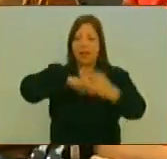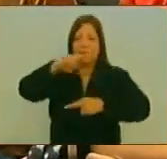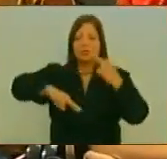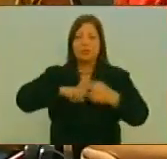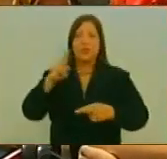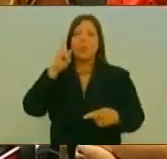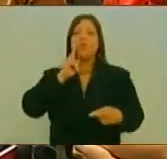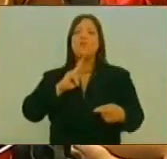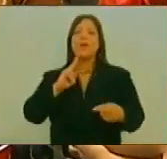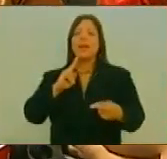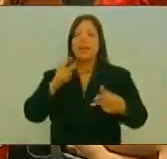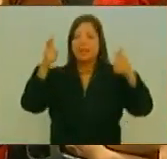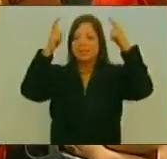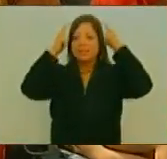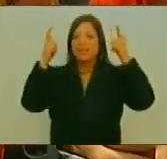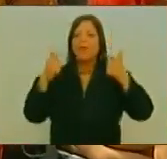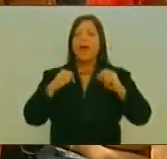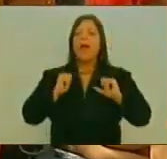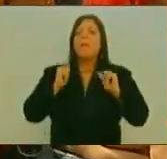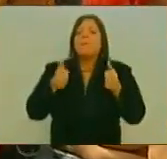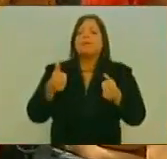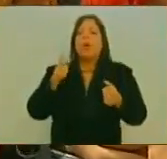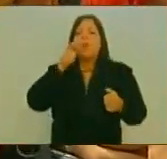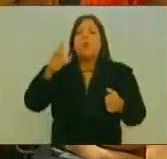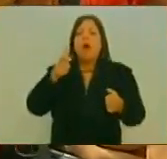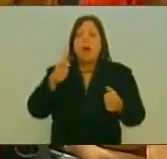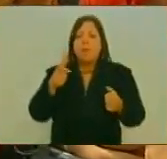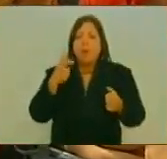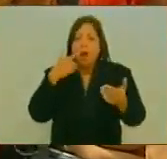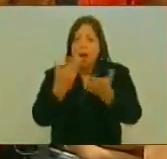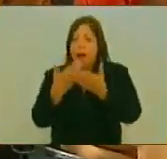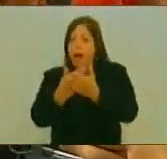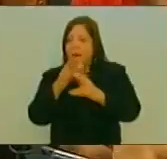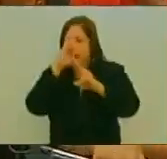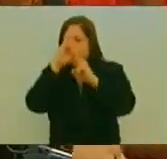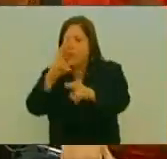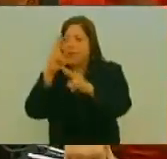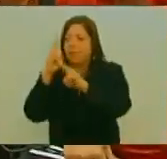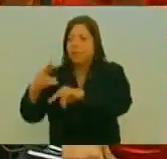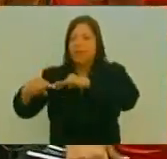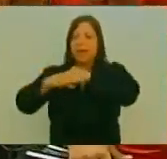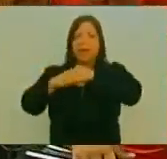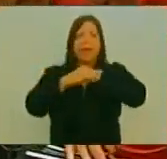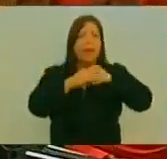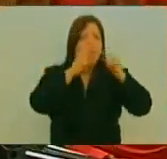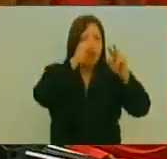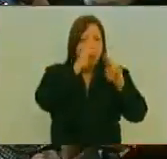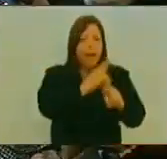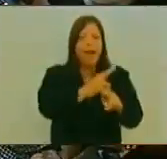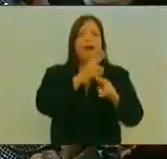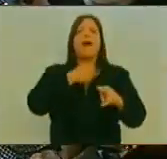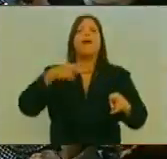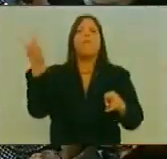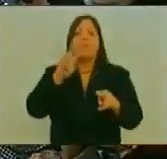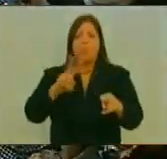bolivariana Con Hugo Chávez Que empezó El pueblo venezolano A ser visibilizado A ser reconocido